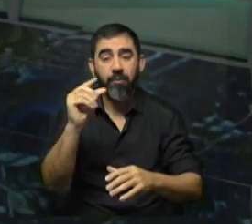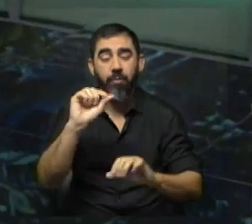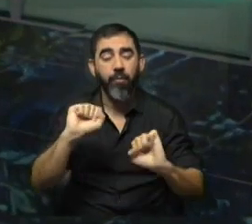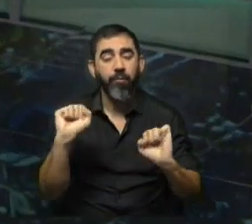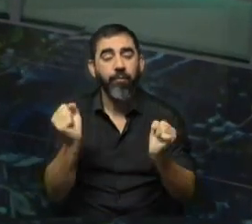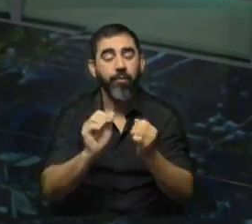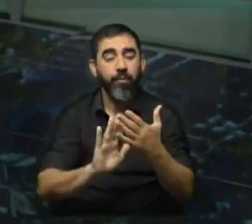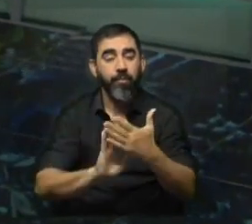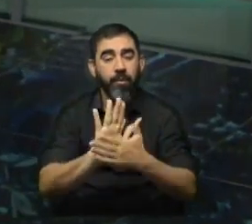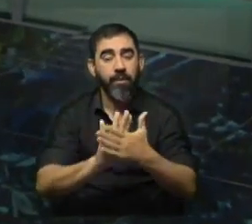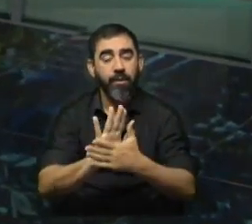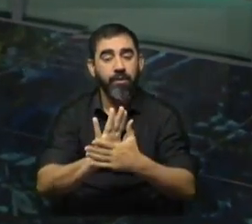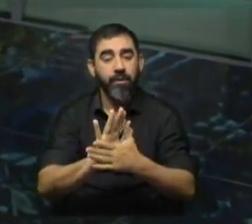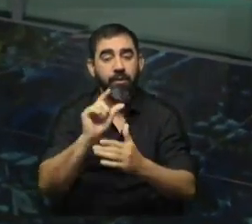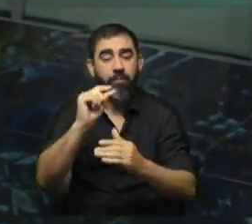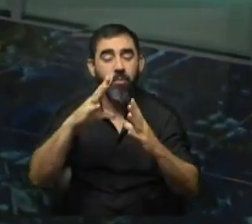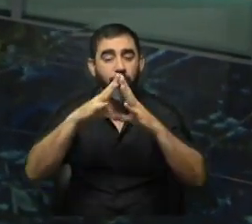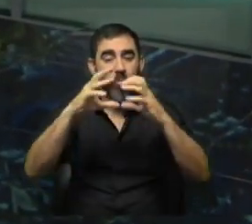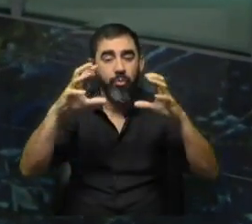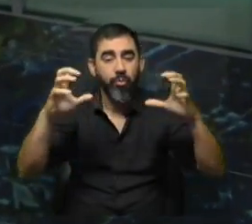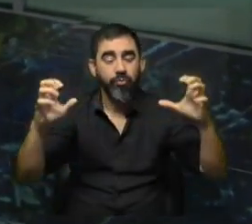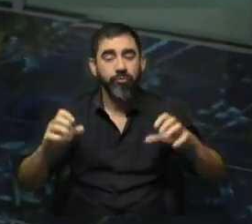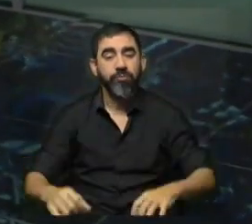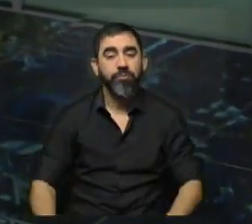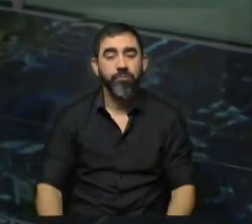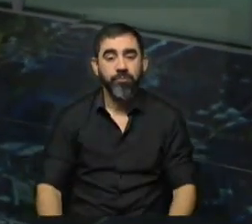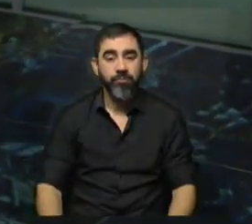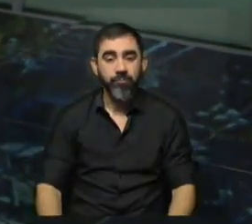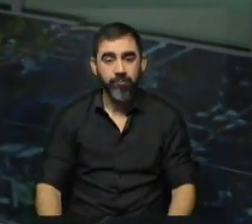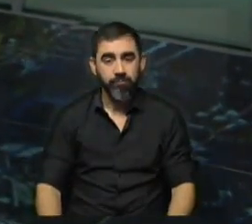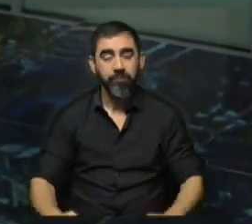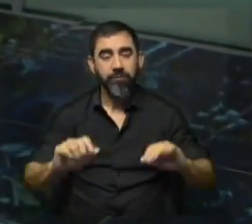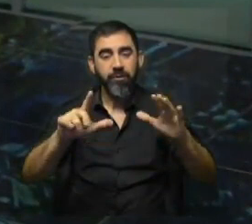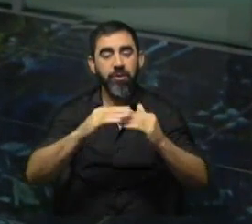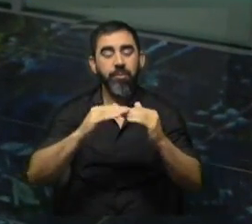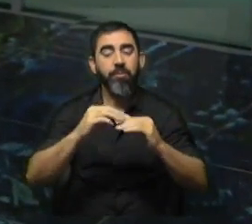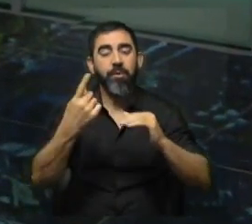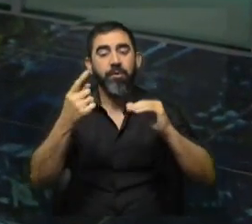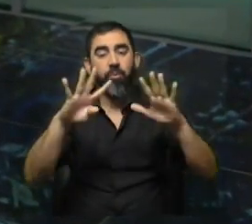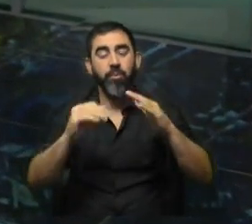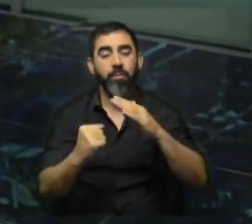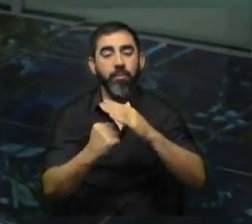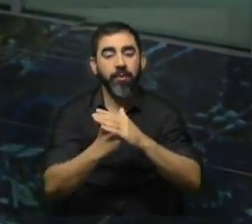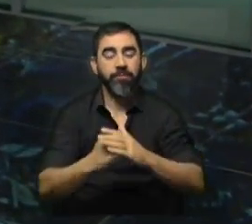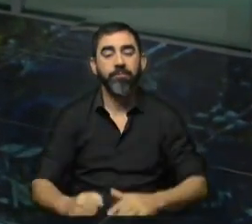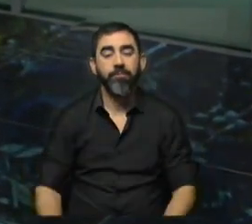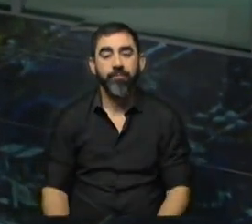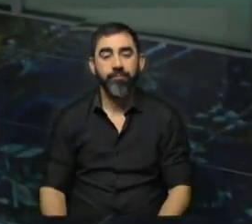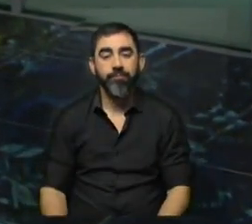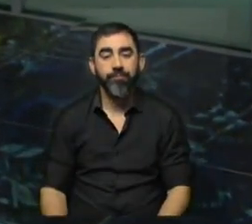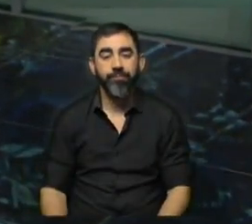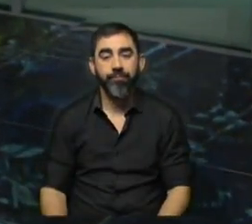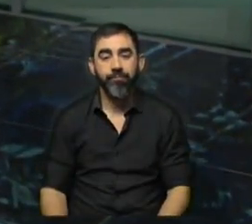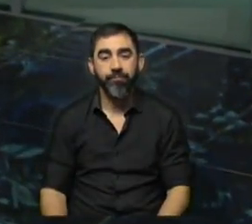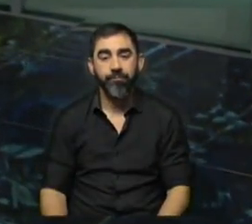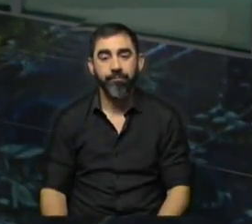frío en la mañana, porque el cielo va a estar algo nuboso. Ya ven el sol por ahí, 7 y 19 las temperaturas extremas para el comienzo del fin de